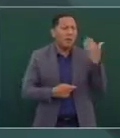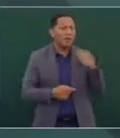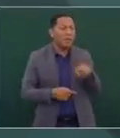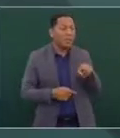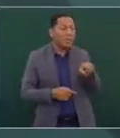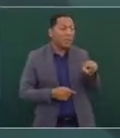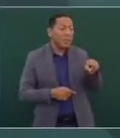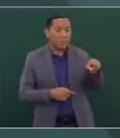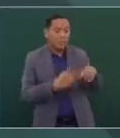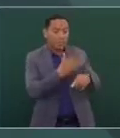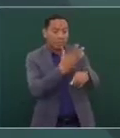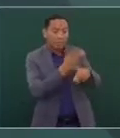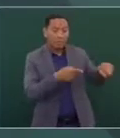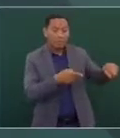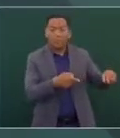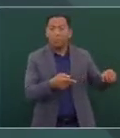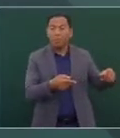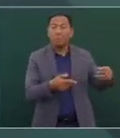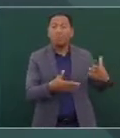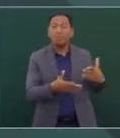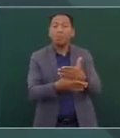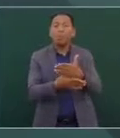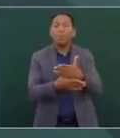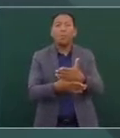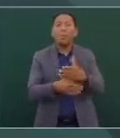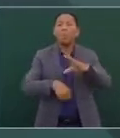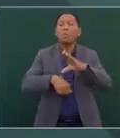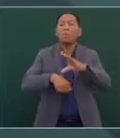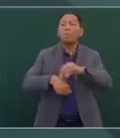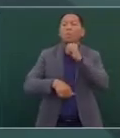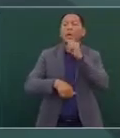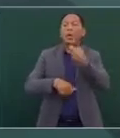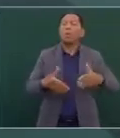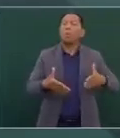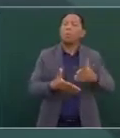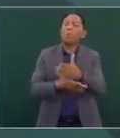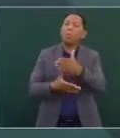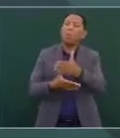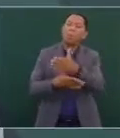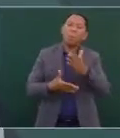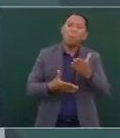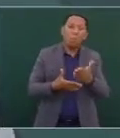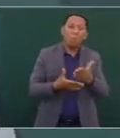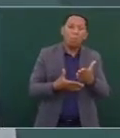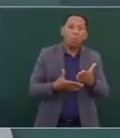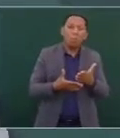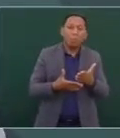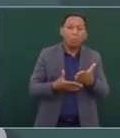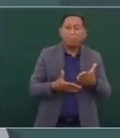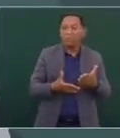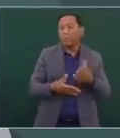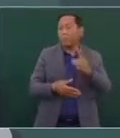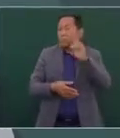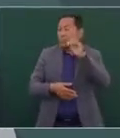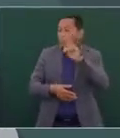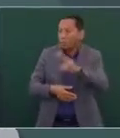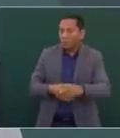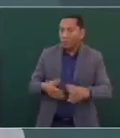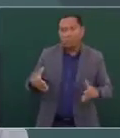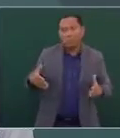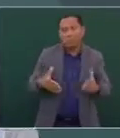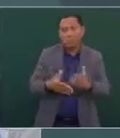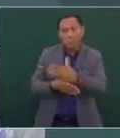entraban sin pedir permiso y se metían hasta la cocina e